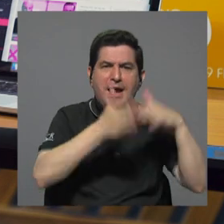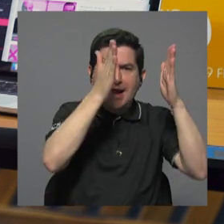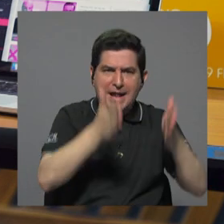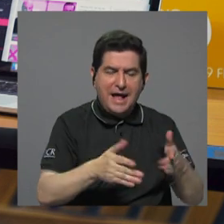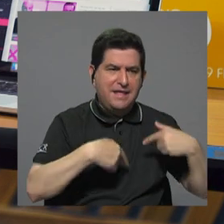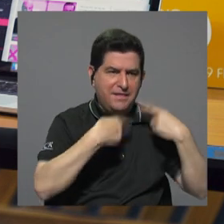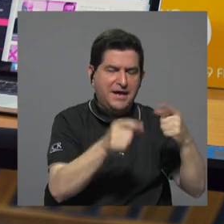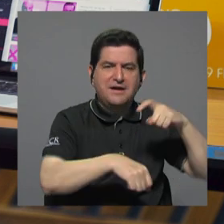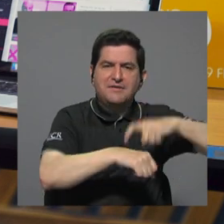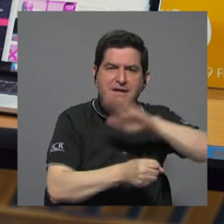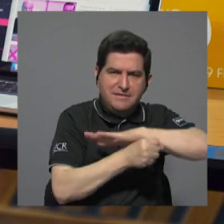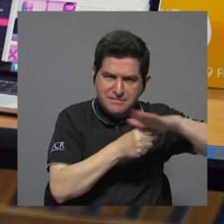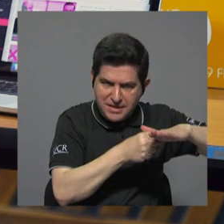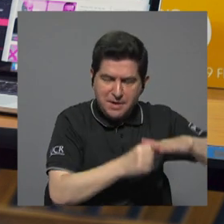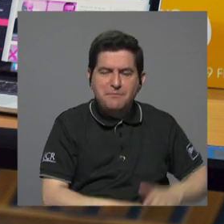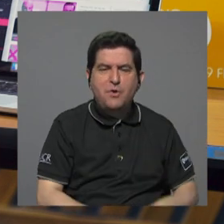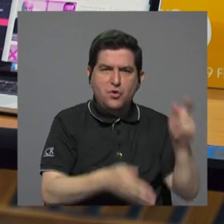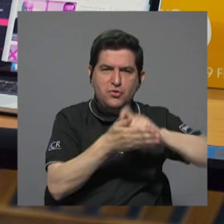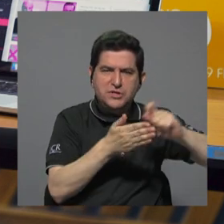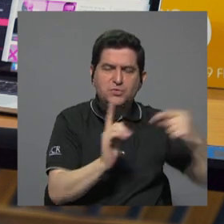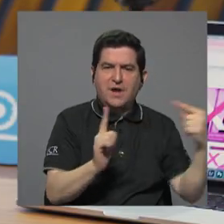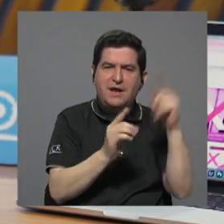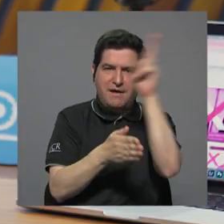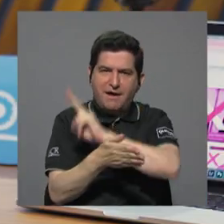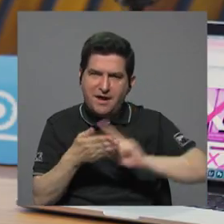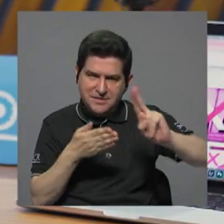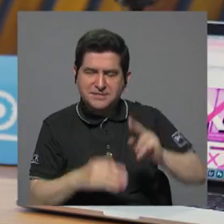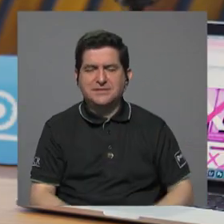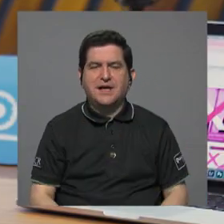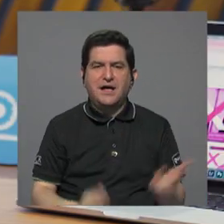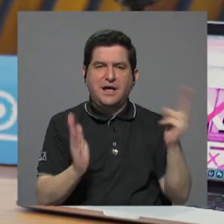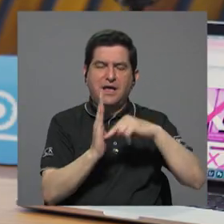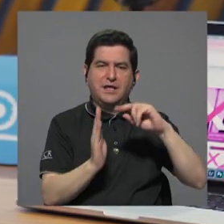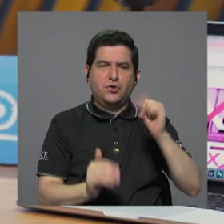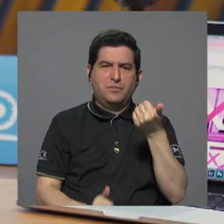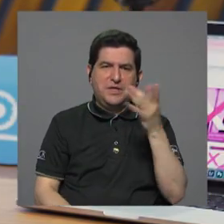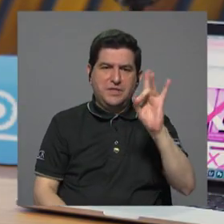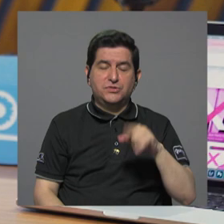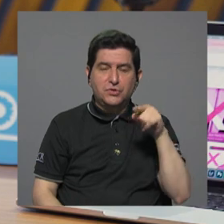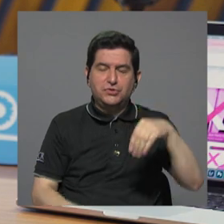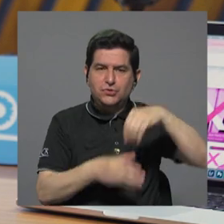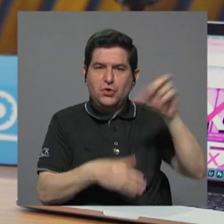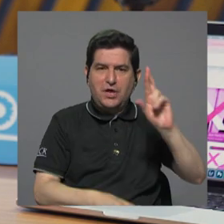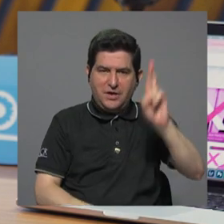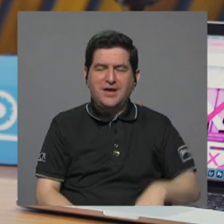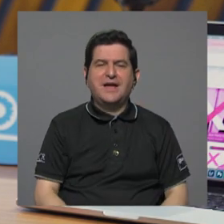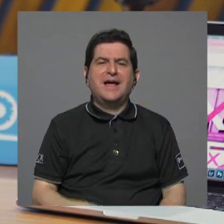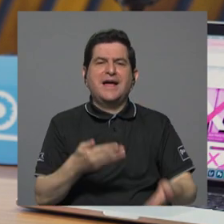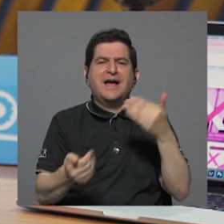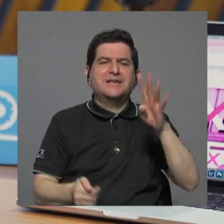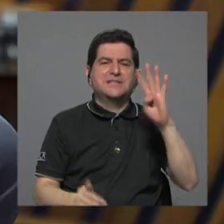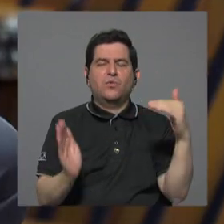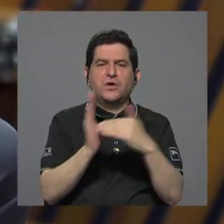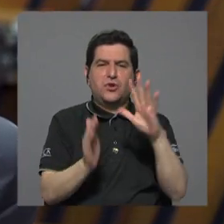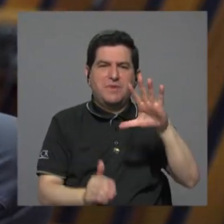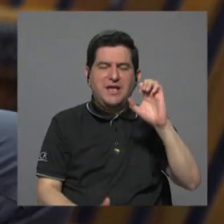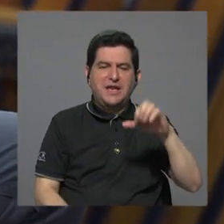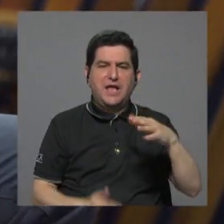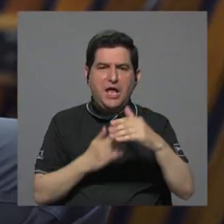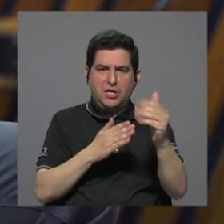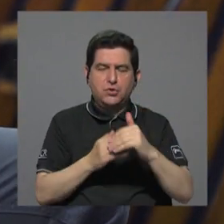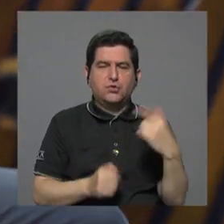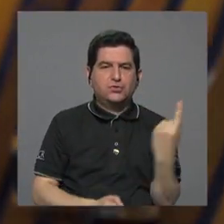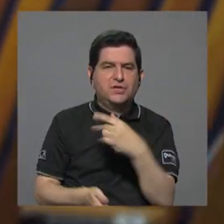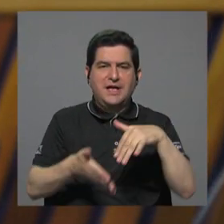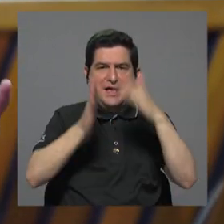asiste a tiempo completo de primaria hasta universidad. En el 2018, esa inversión en Costa Rica fue de casi $4,500 dólares por